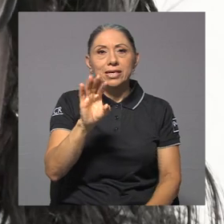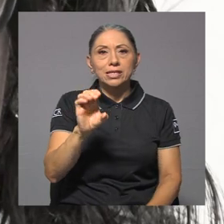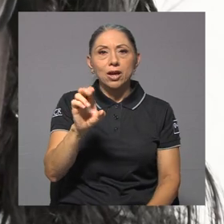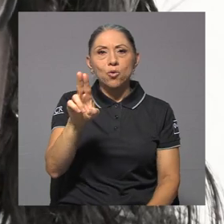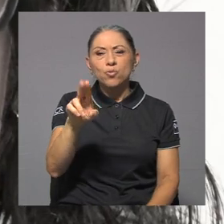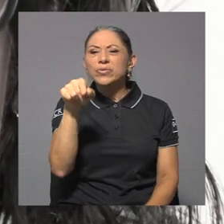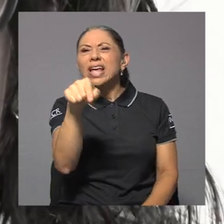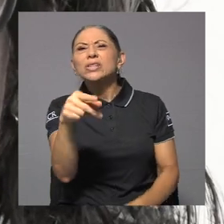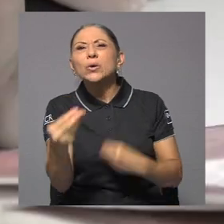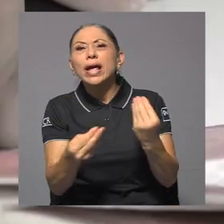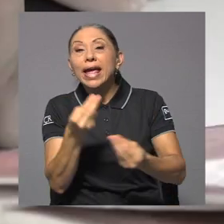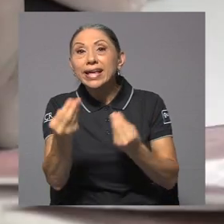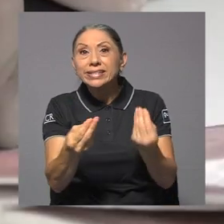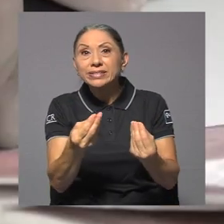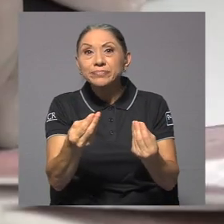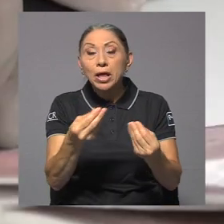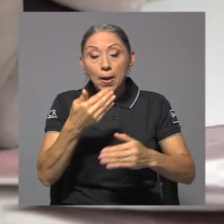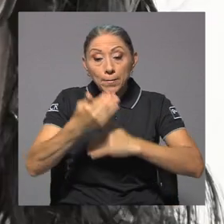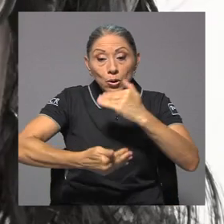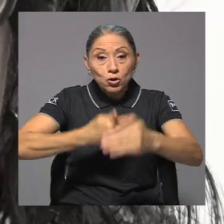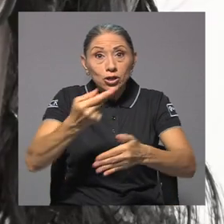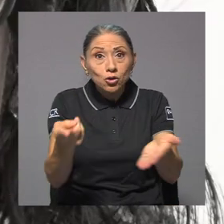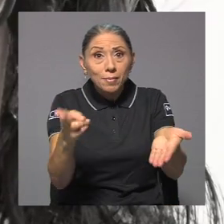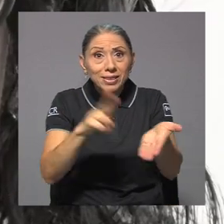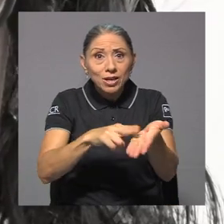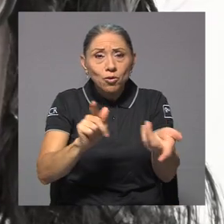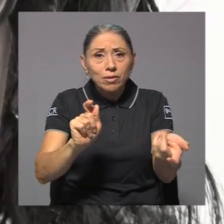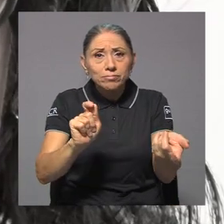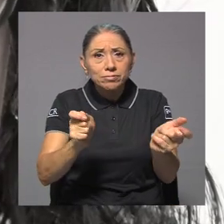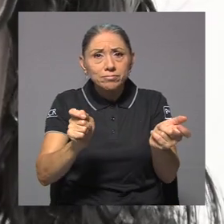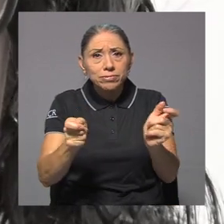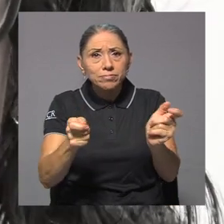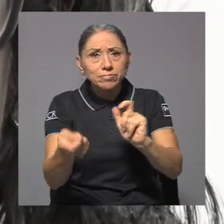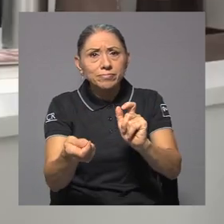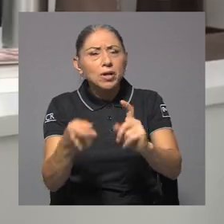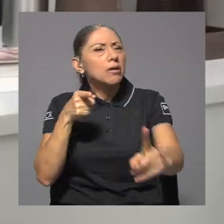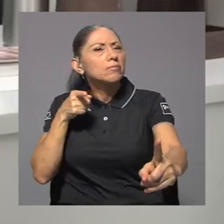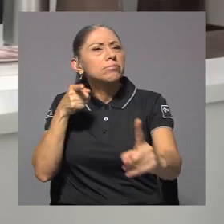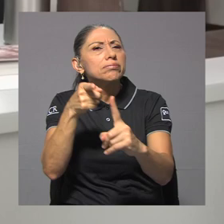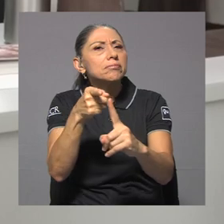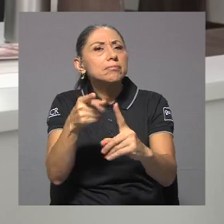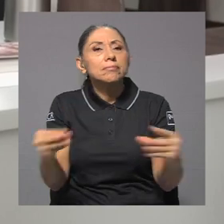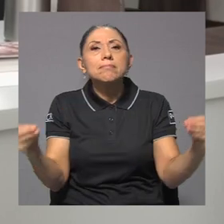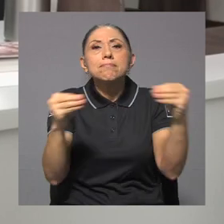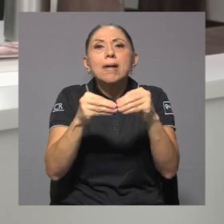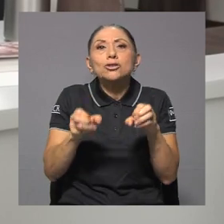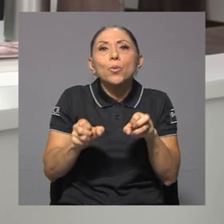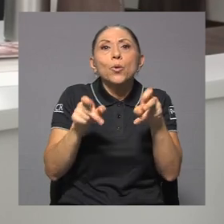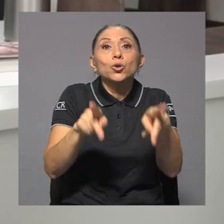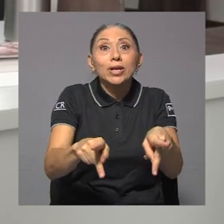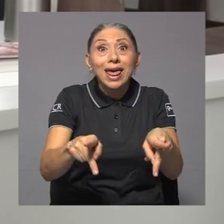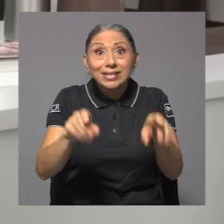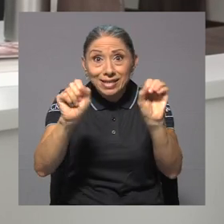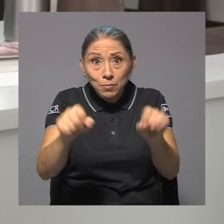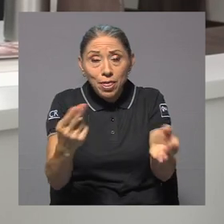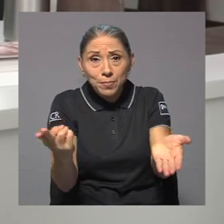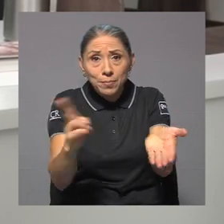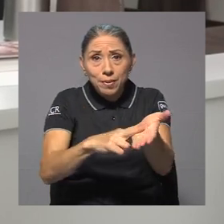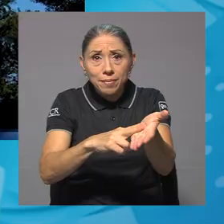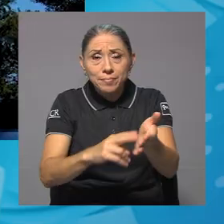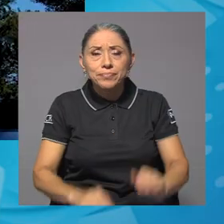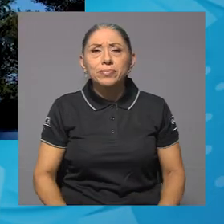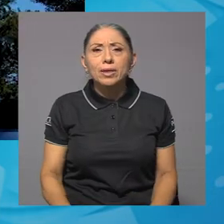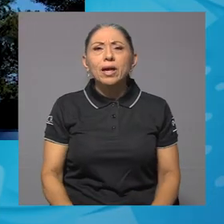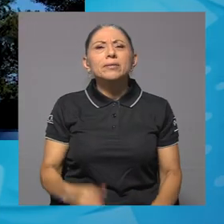TCU. Se trata de una modificación en el proceso de matrícula, con el fin de que existan más oportunidades de obtener un cupo.